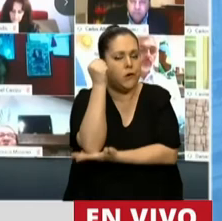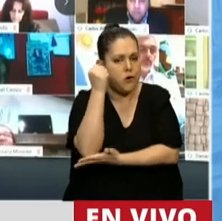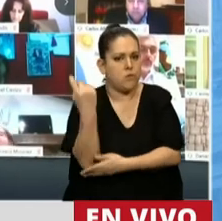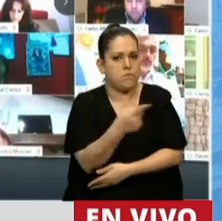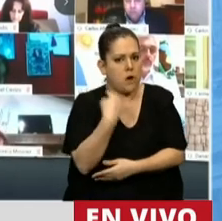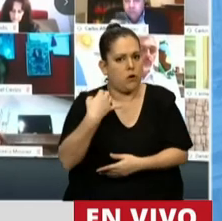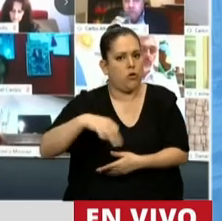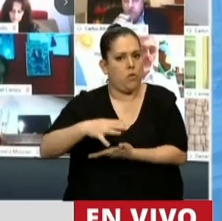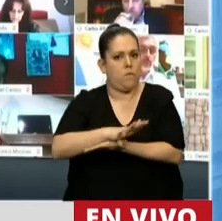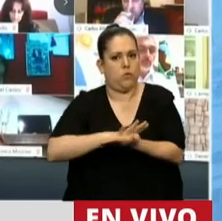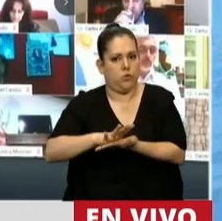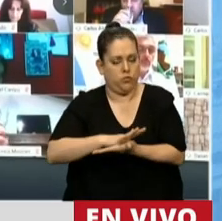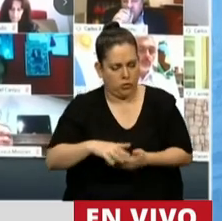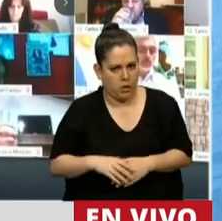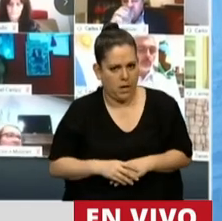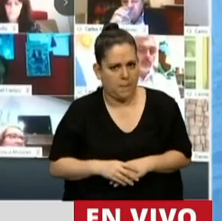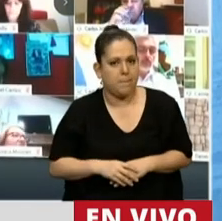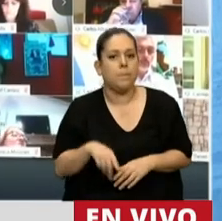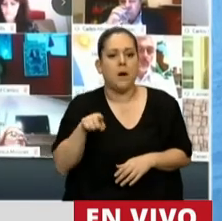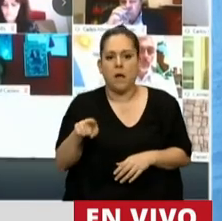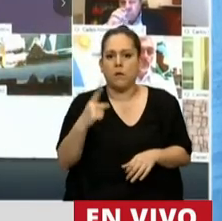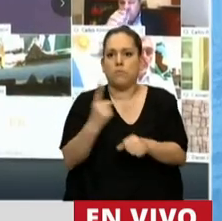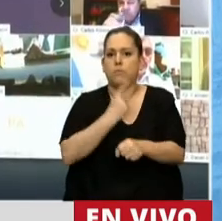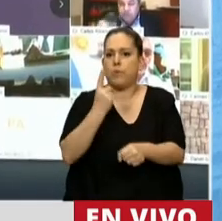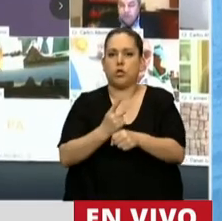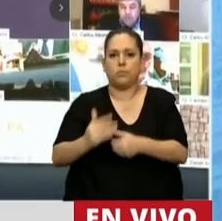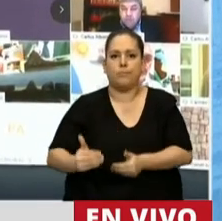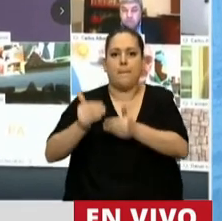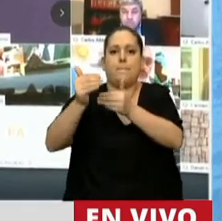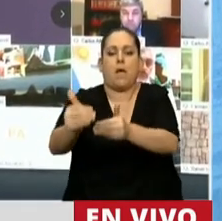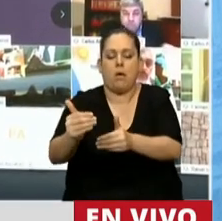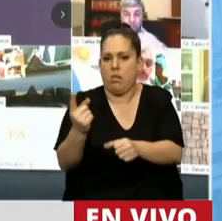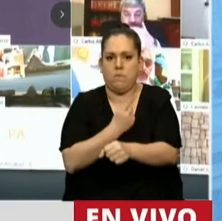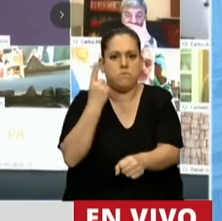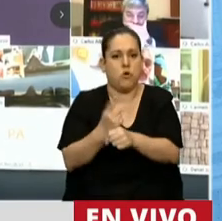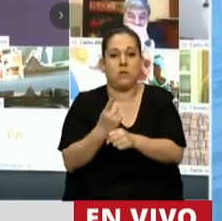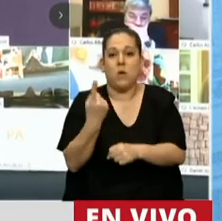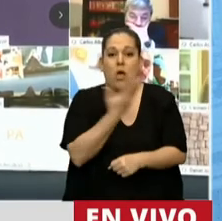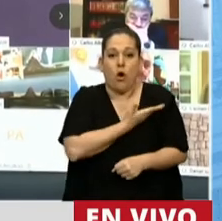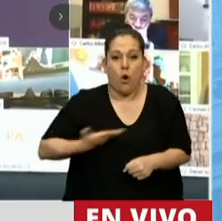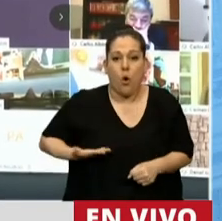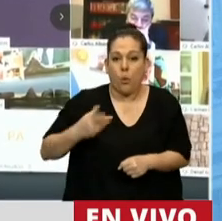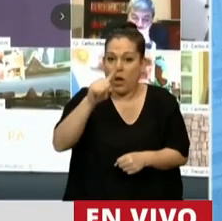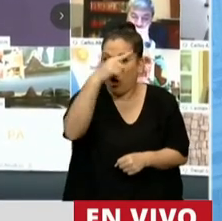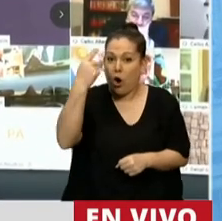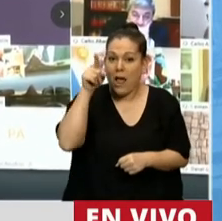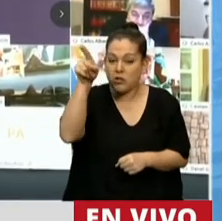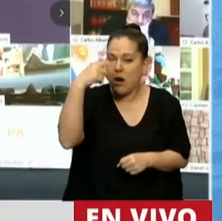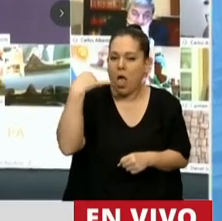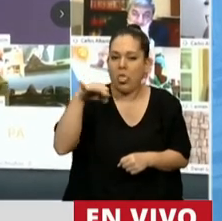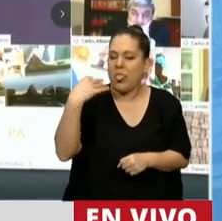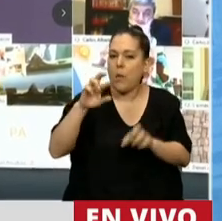Y para eso es impostergable que el Gobierno Nacional le dé un programa